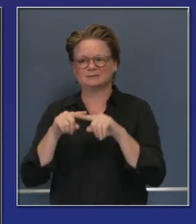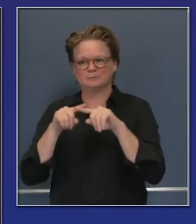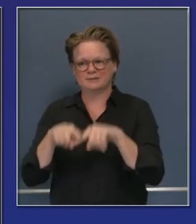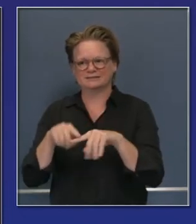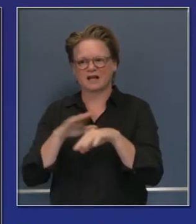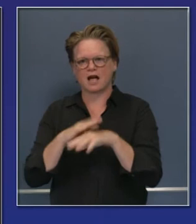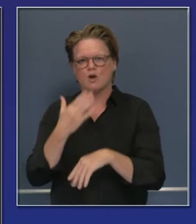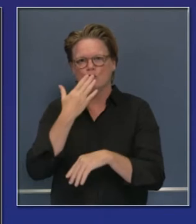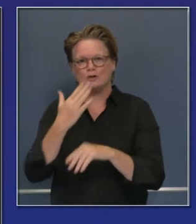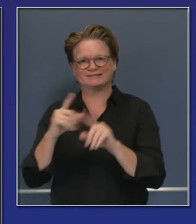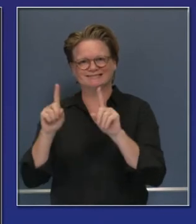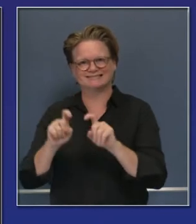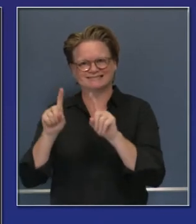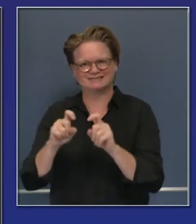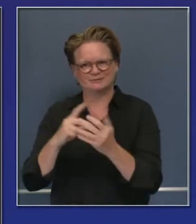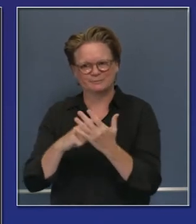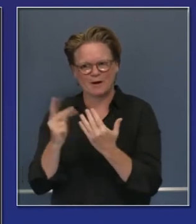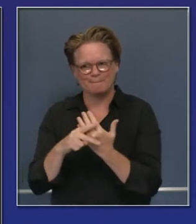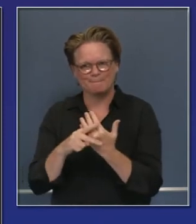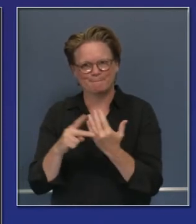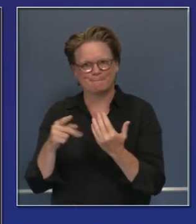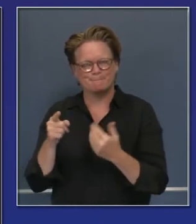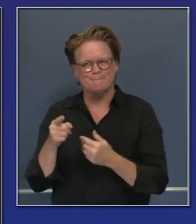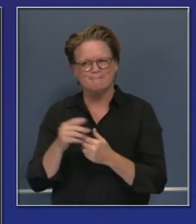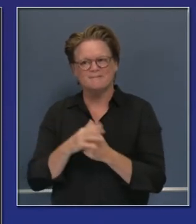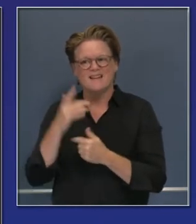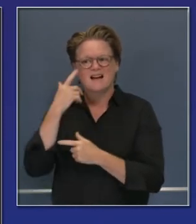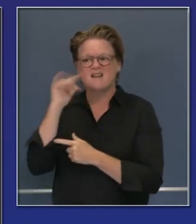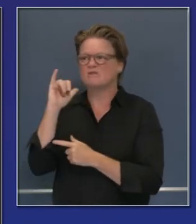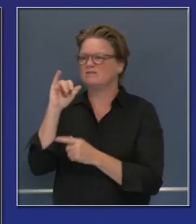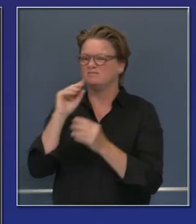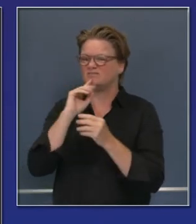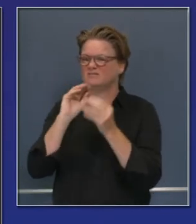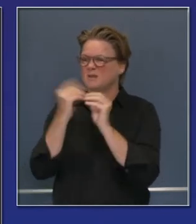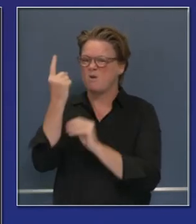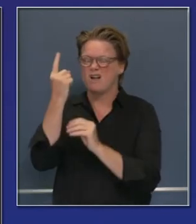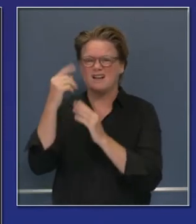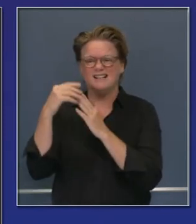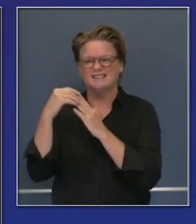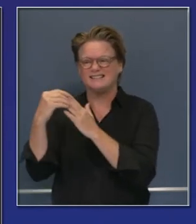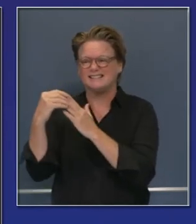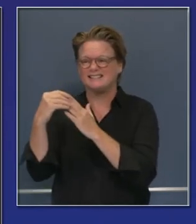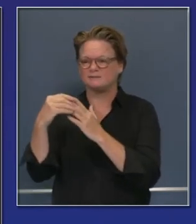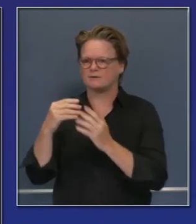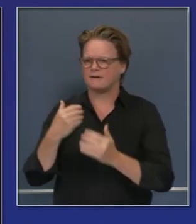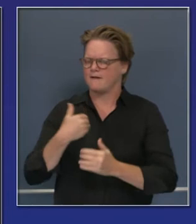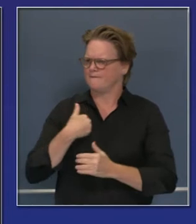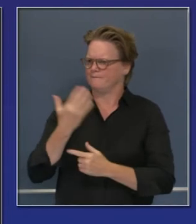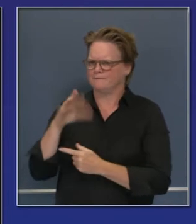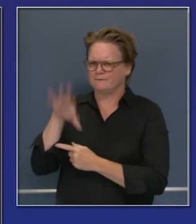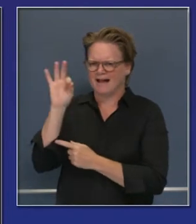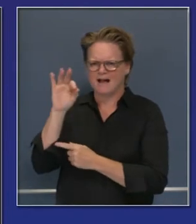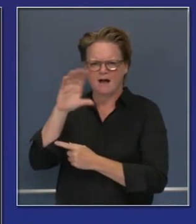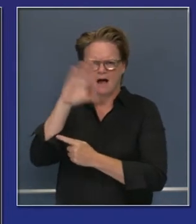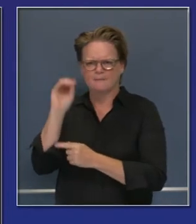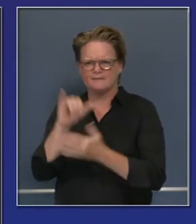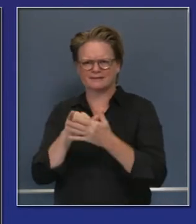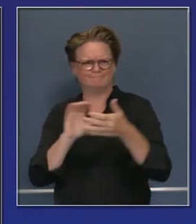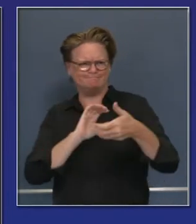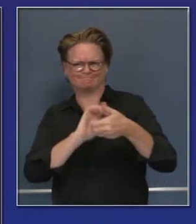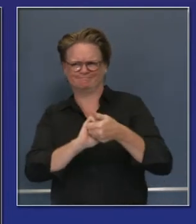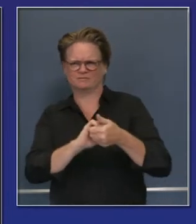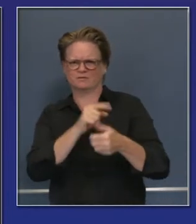gobernador con California está estableciendo el liderazgo con esta nueva modalidad.